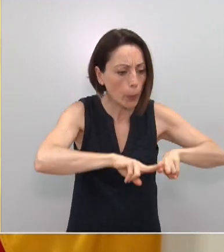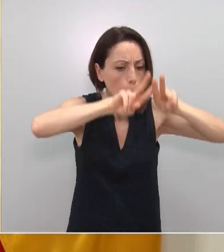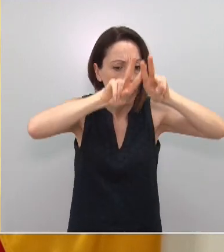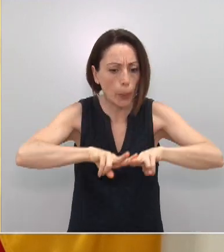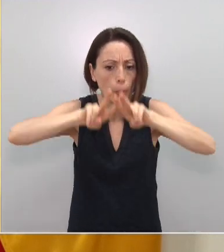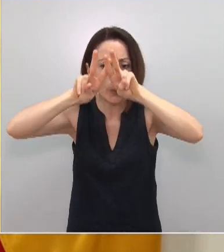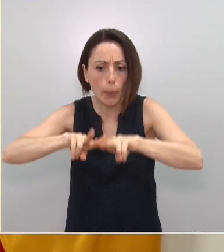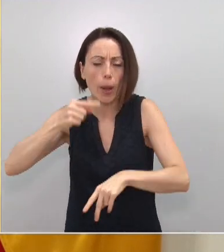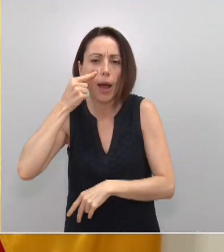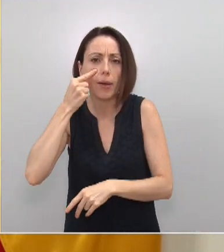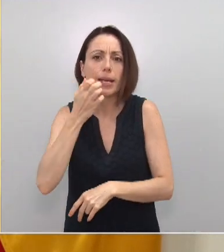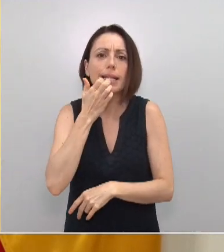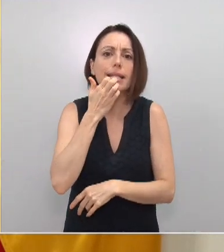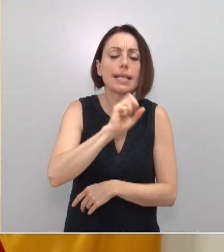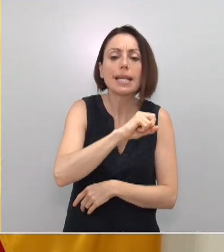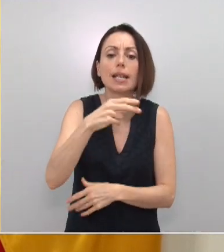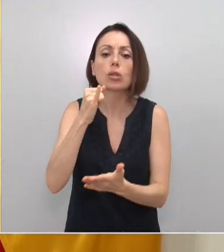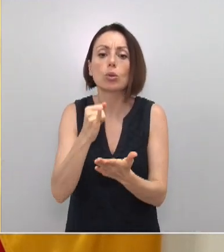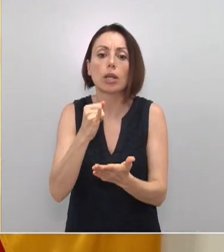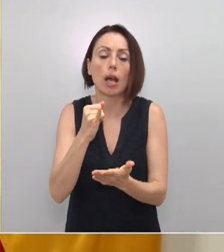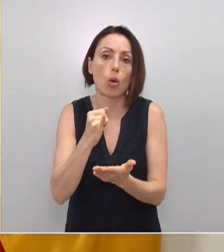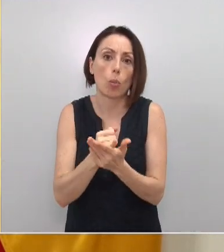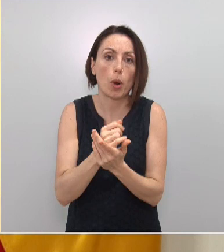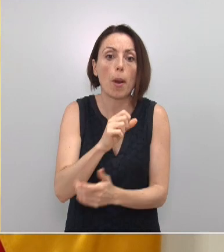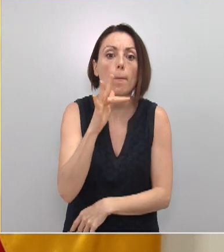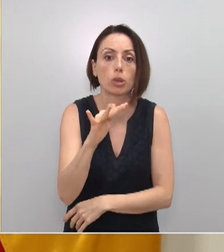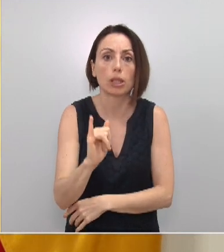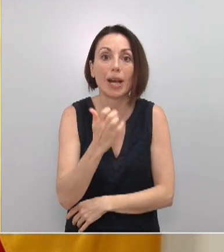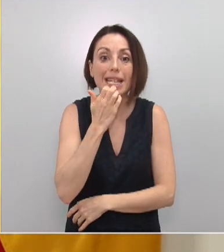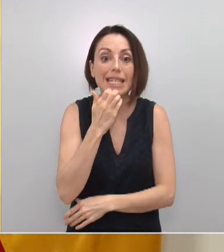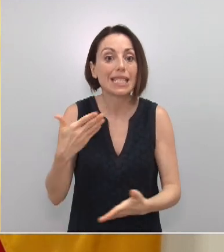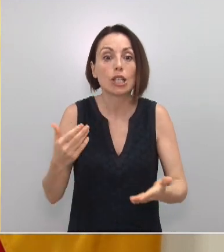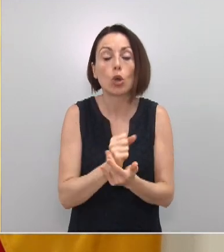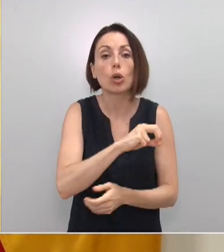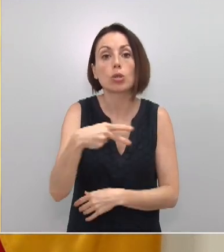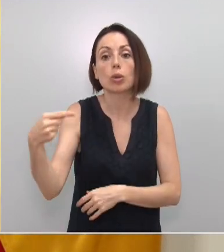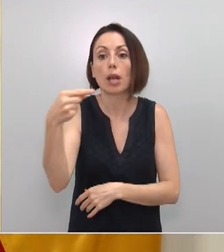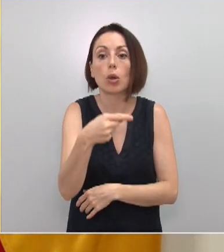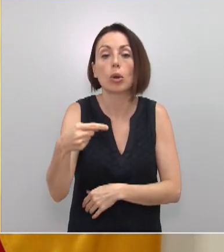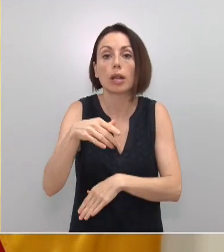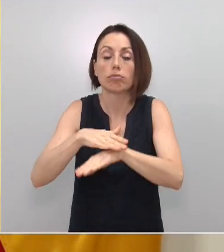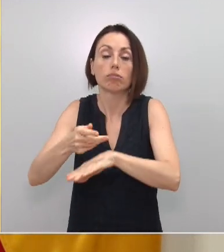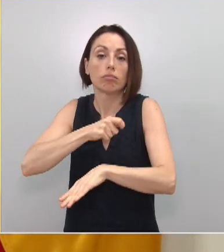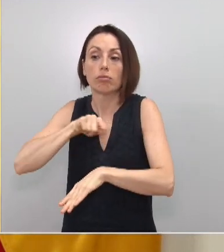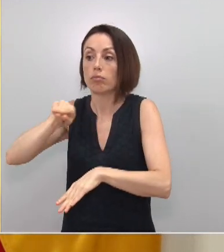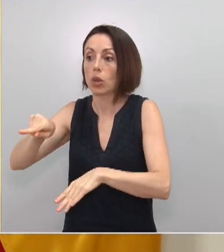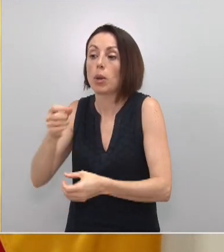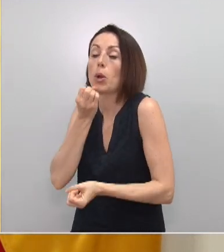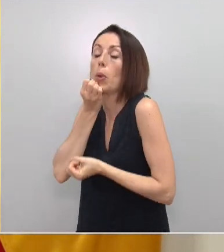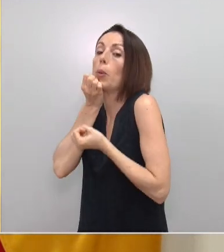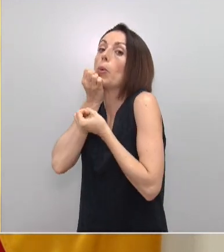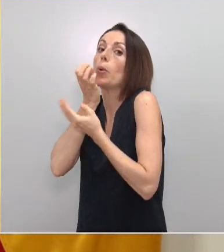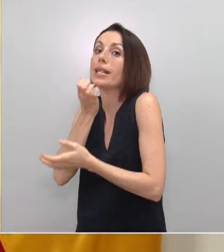a ver si ha habido algún positivo. En el momento en son situaciones negativas ya pasan a la delegación del Gobierno para que hagan lo que le estimen conveniente en su caso.